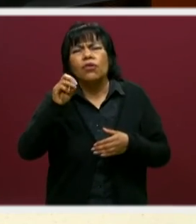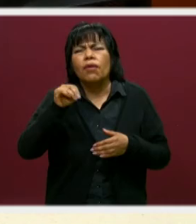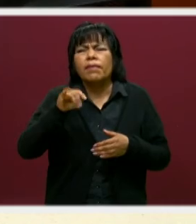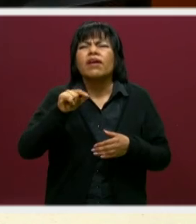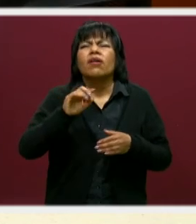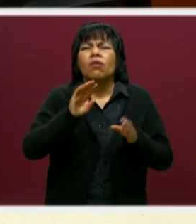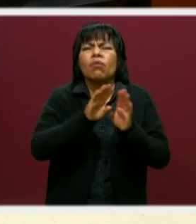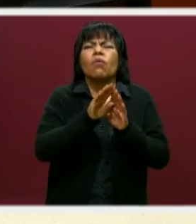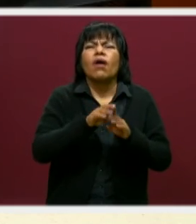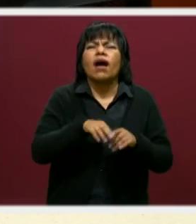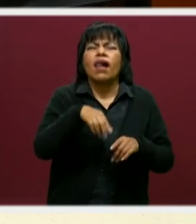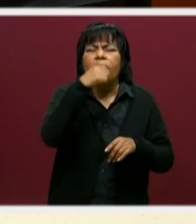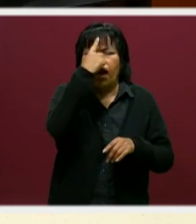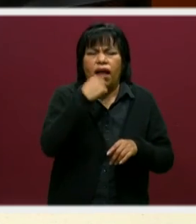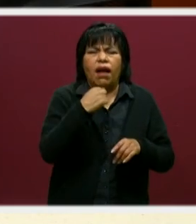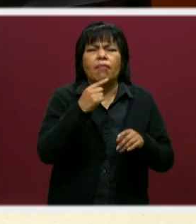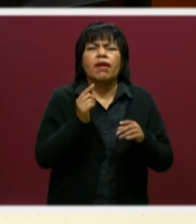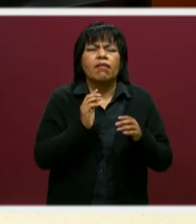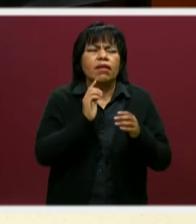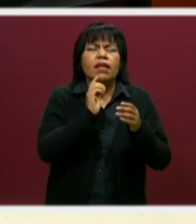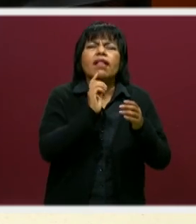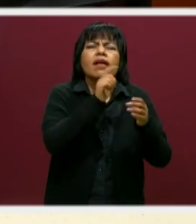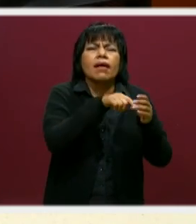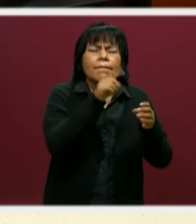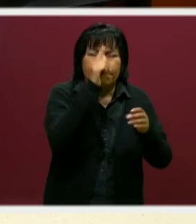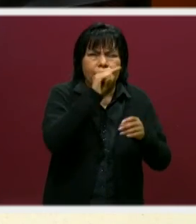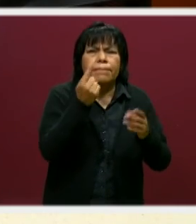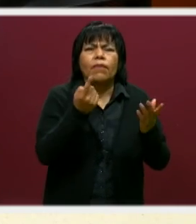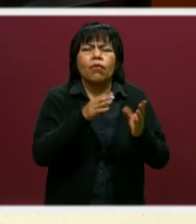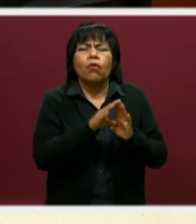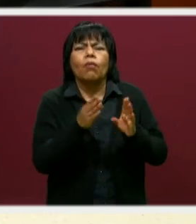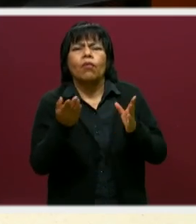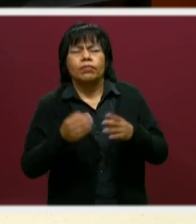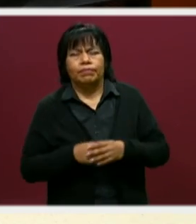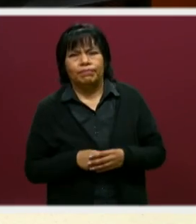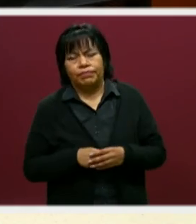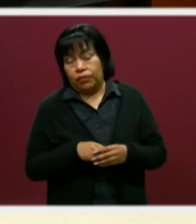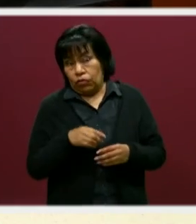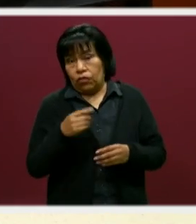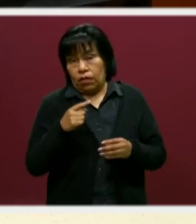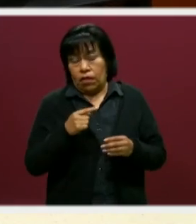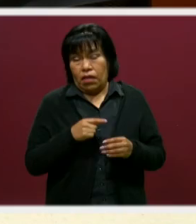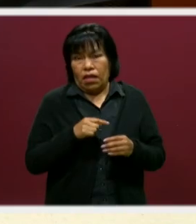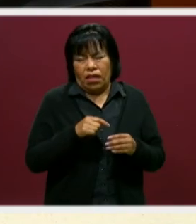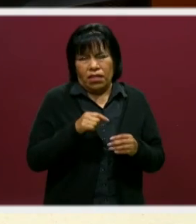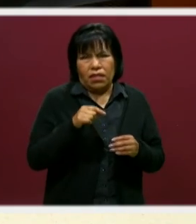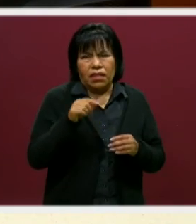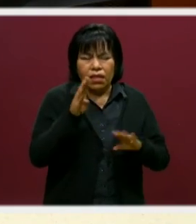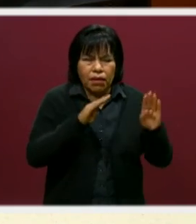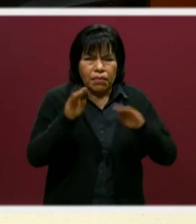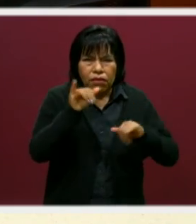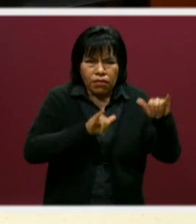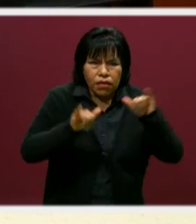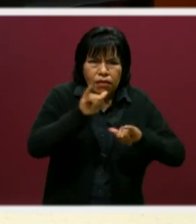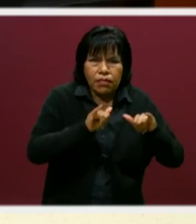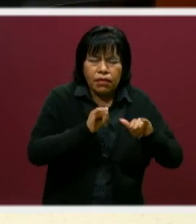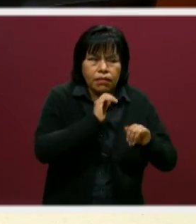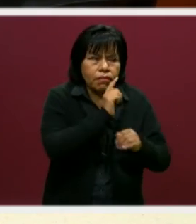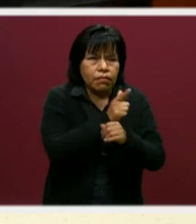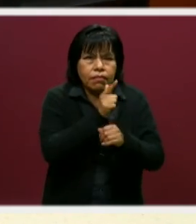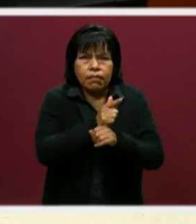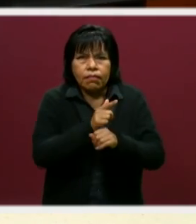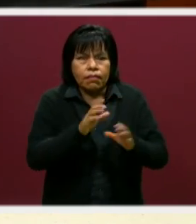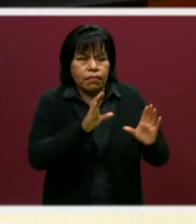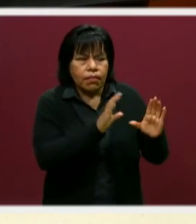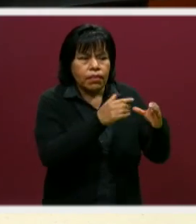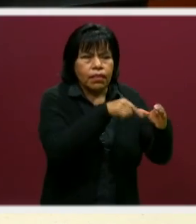aquí como un perfil de ingresos, según tu parecer? Bueno, ingeniería bioquímica es más el área de